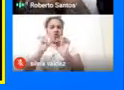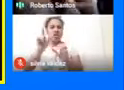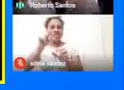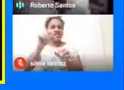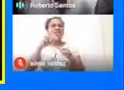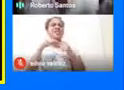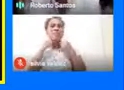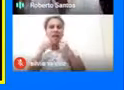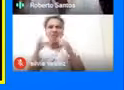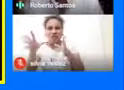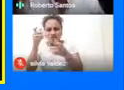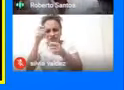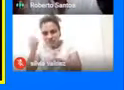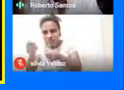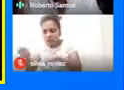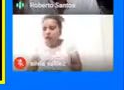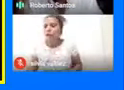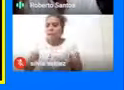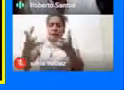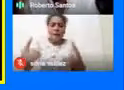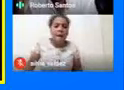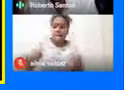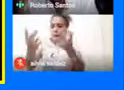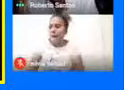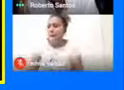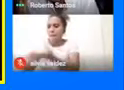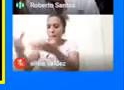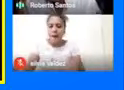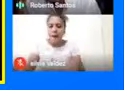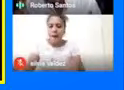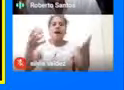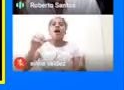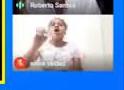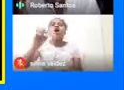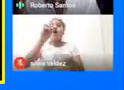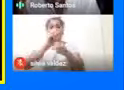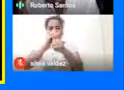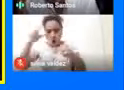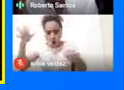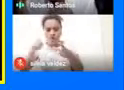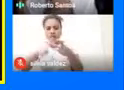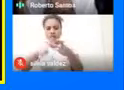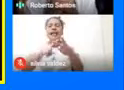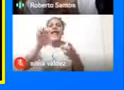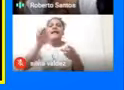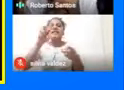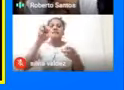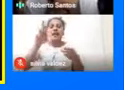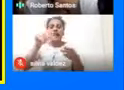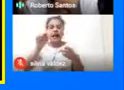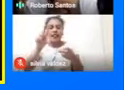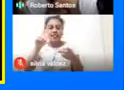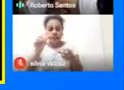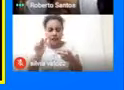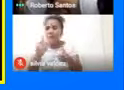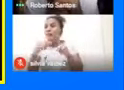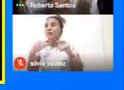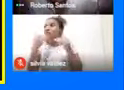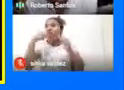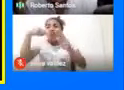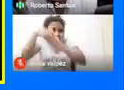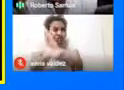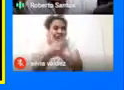Le arrojaban a la laguna Piezas de oro Y esmeraldas Pero nunca se ha entendido Cuál era el sentido Profundo de esta leyenda